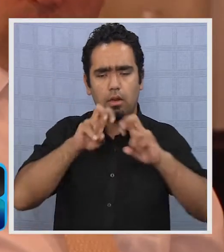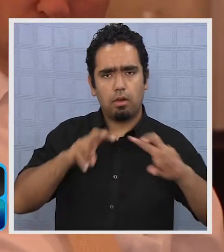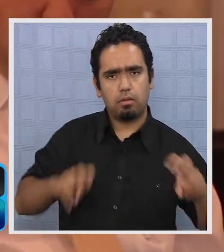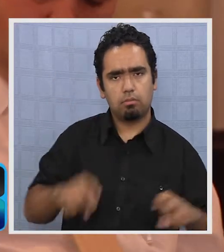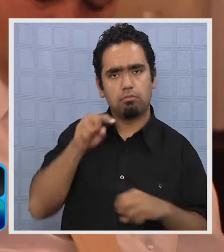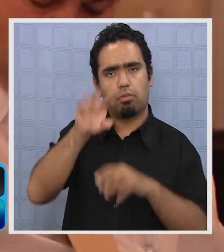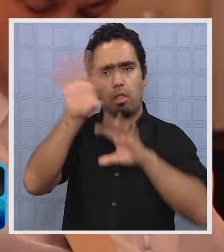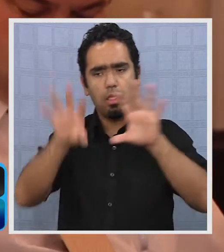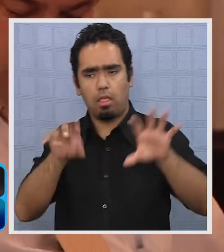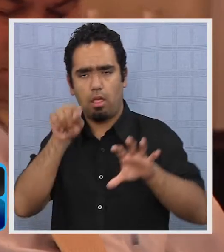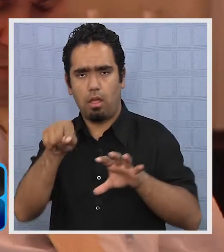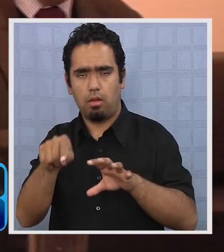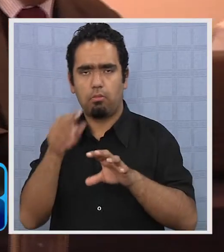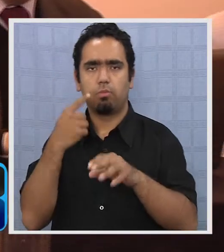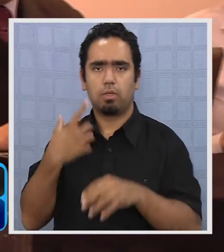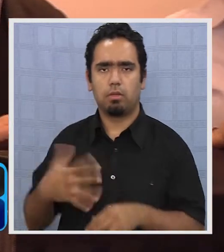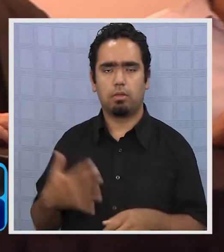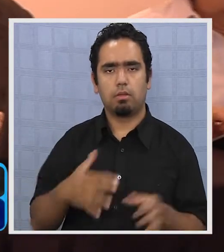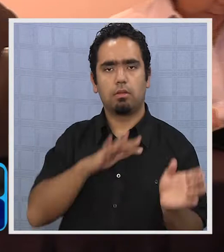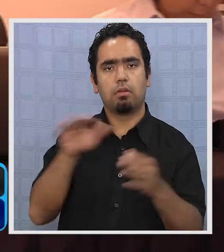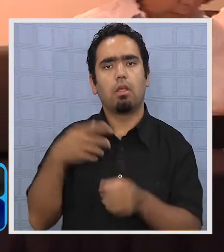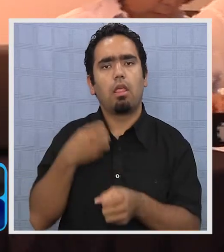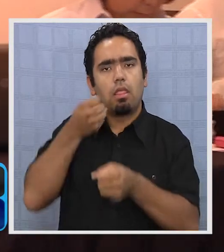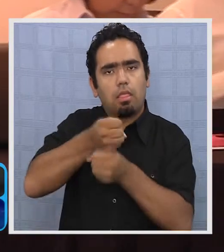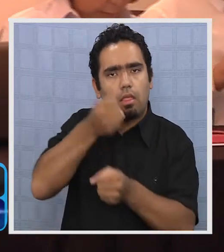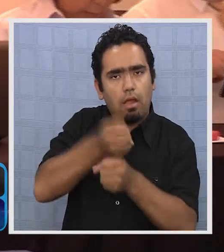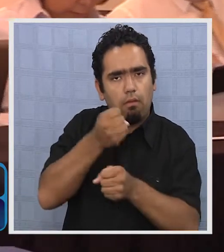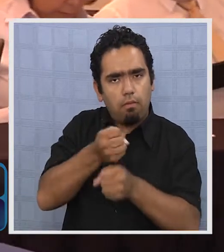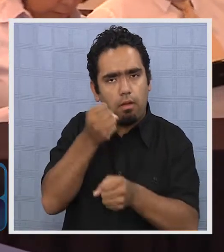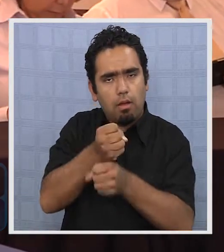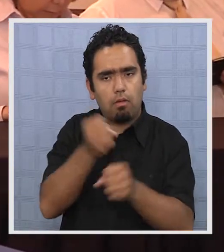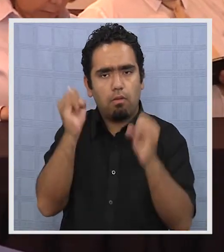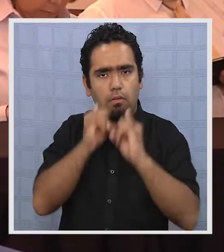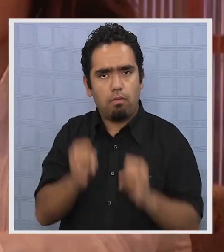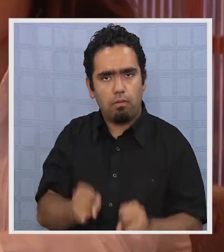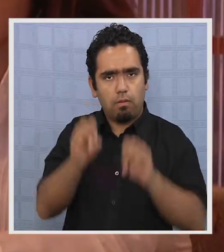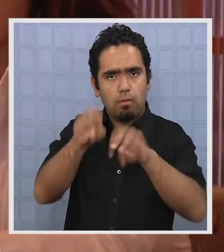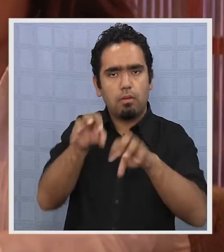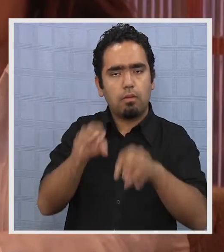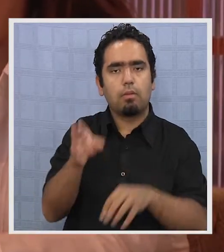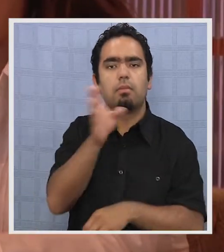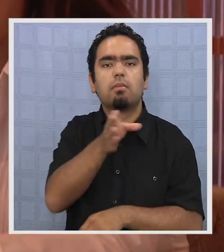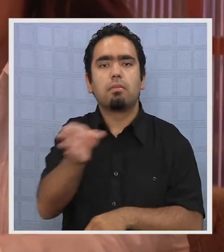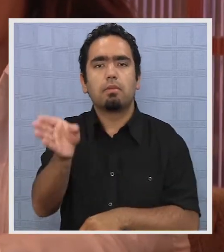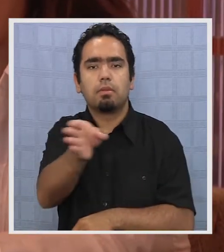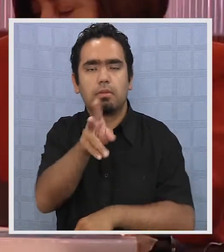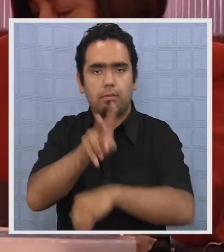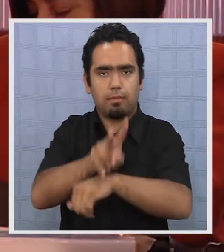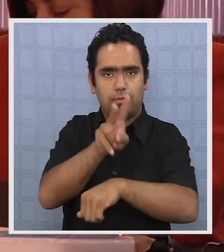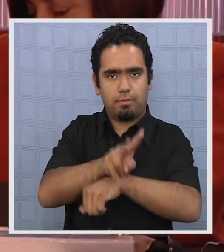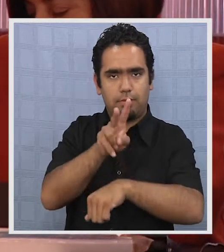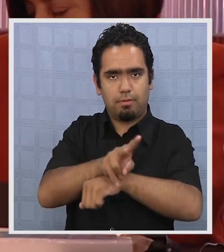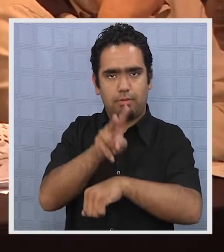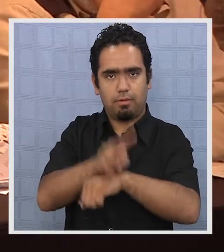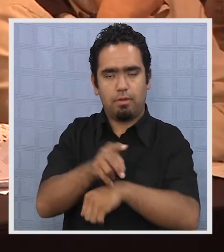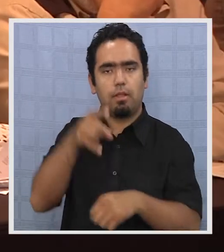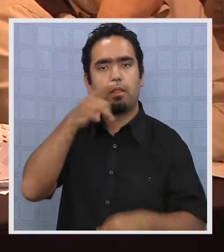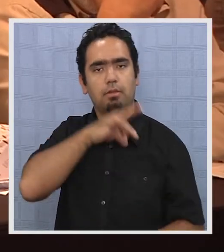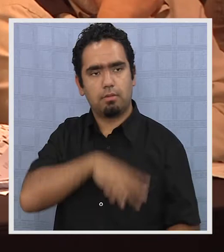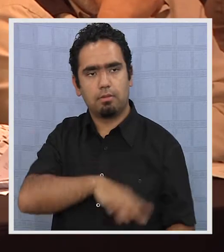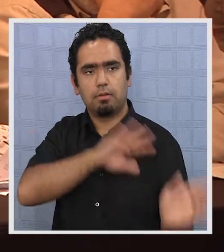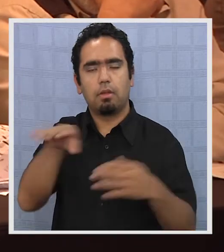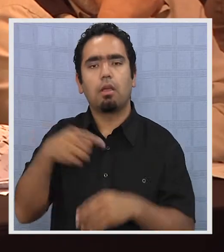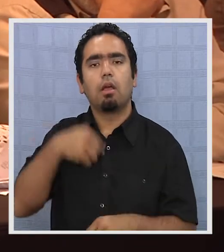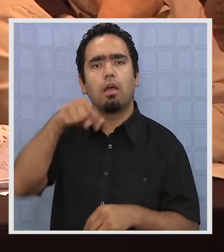con el fin de analizar aspectos prioritarios para esta área, en este caso vinculados al trabajo formativo de los profesores del país.